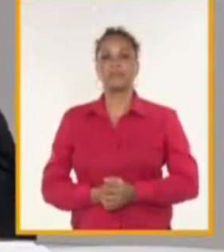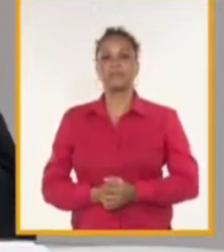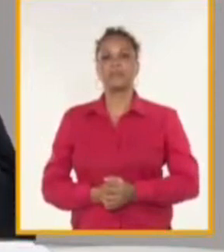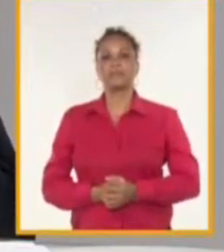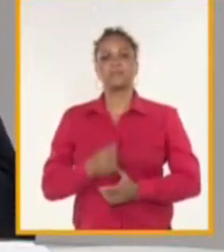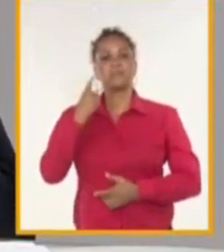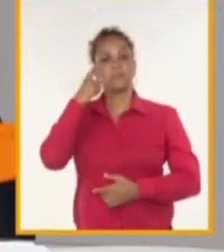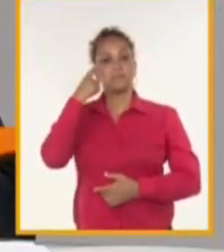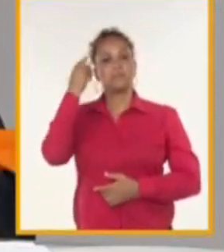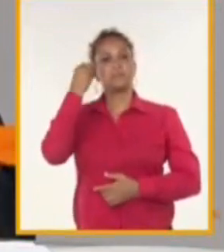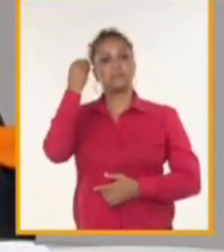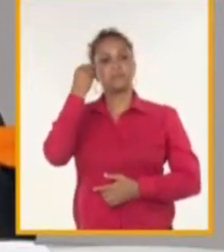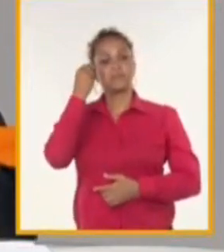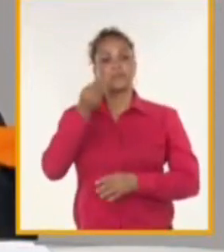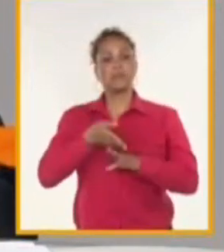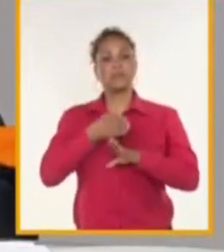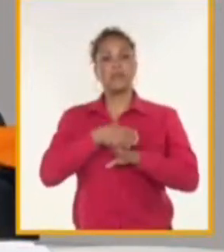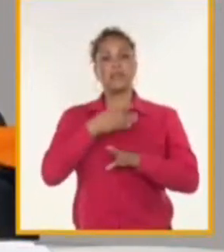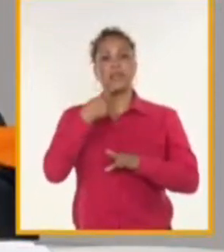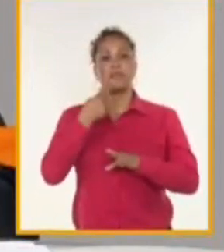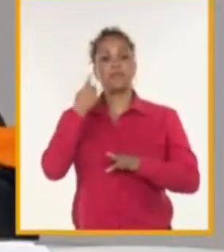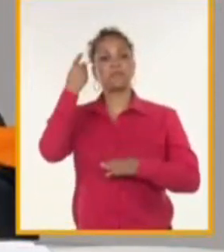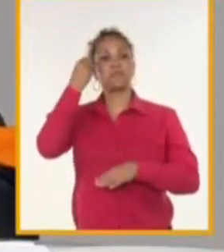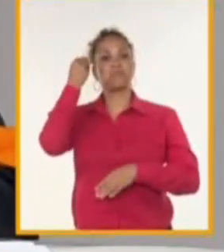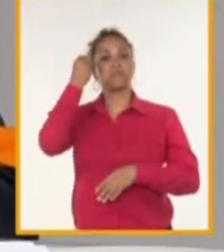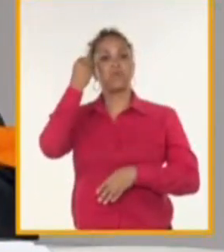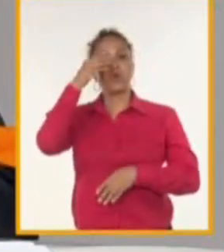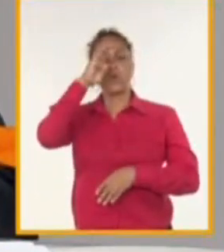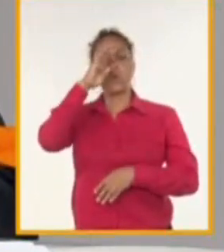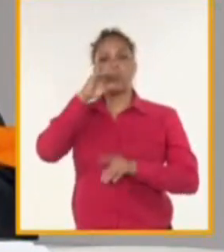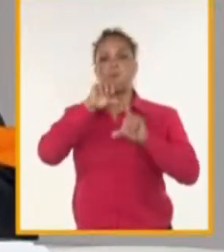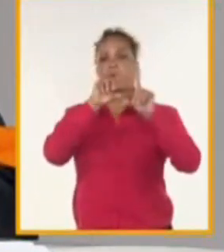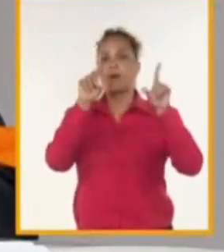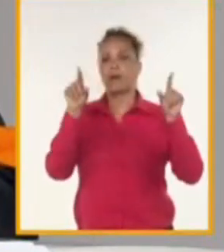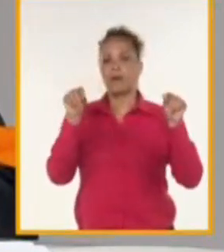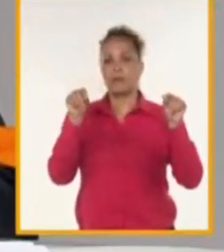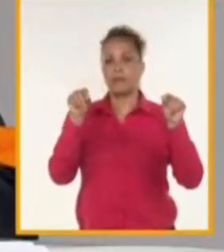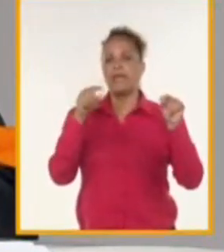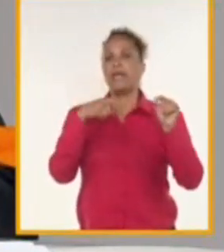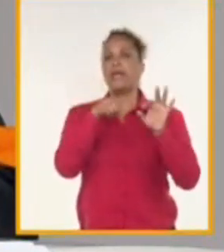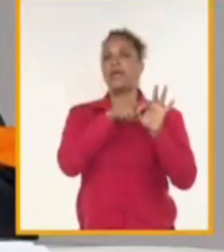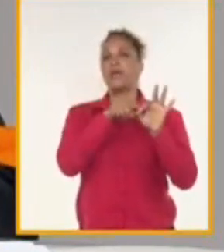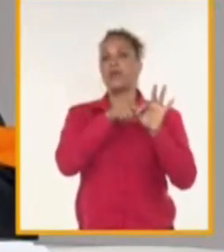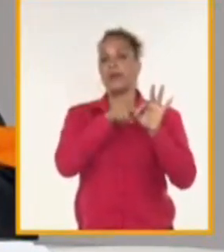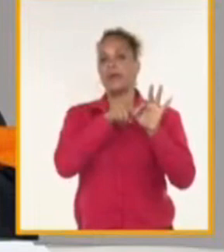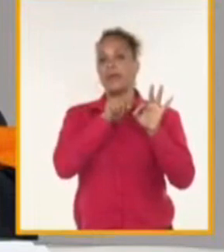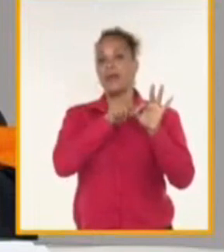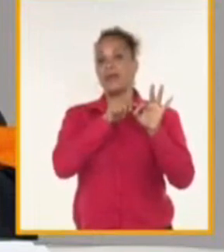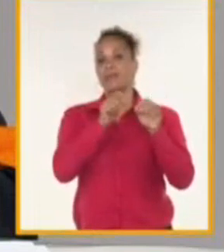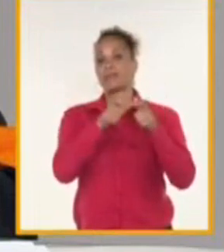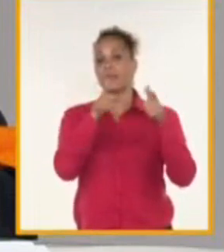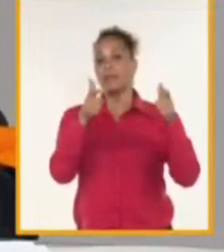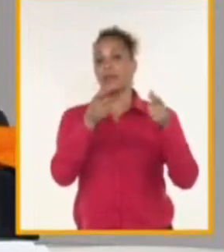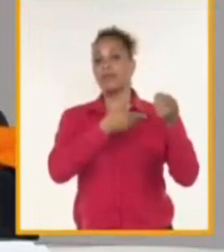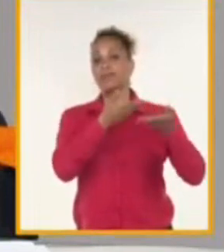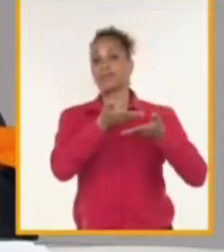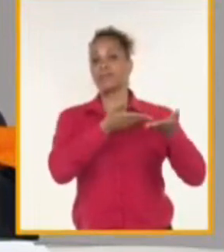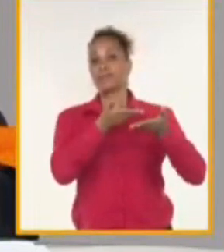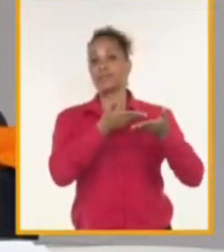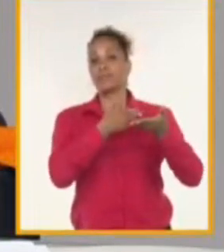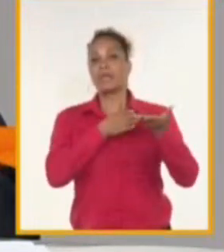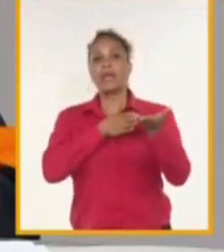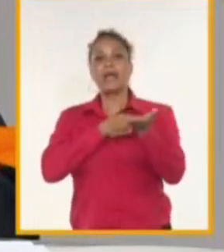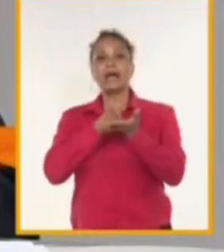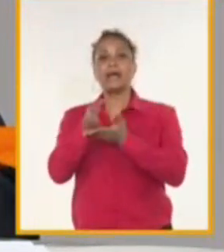que es importante contextualizar que Cuba es una isla y la mayoría de su comercio exterior tiene que realizarlo a